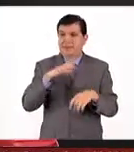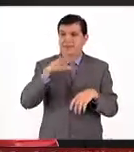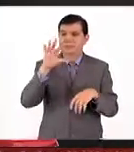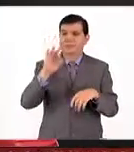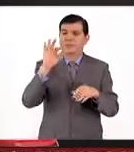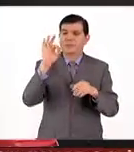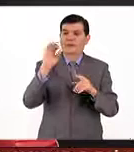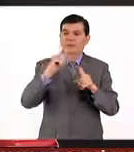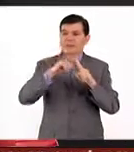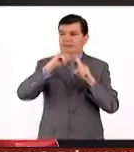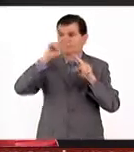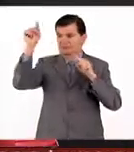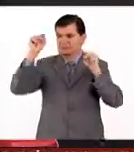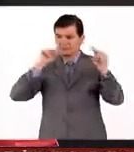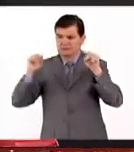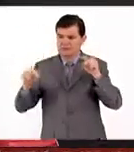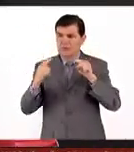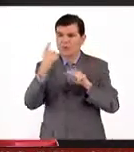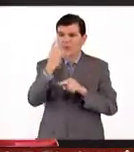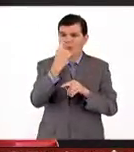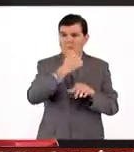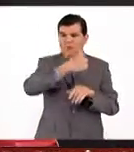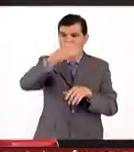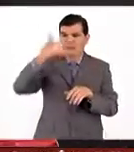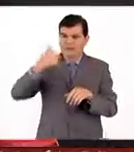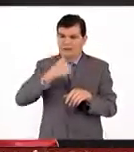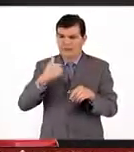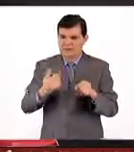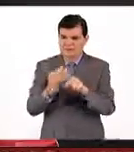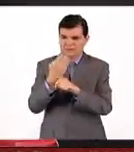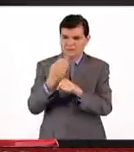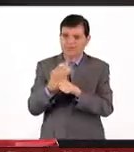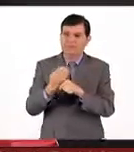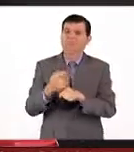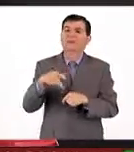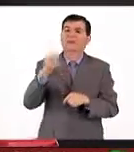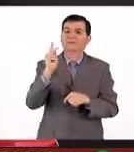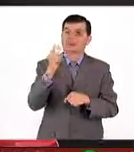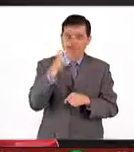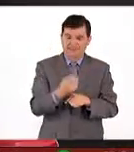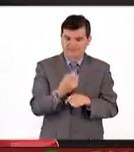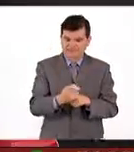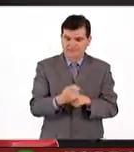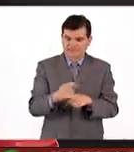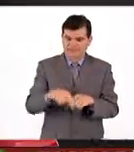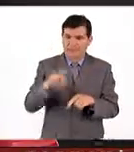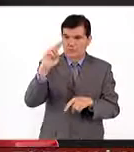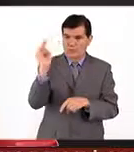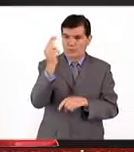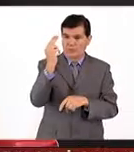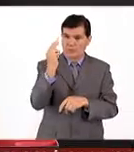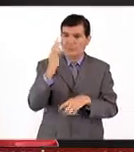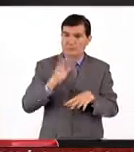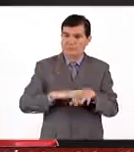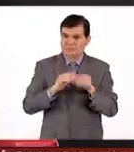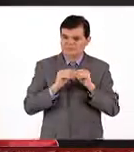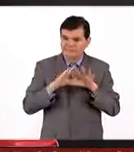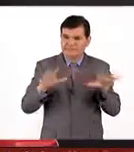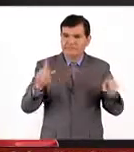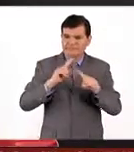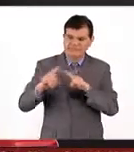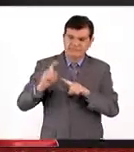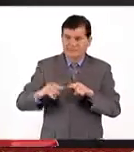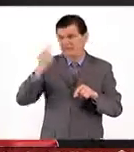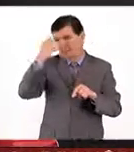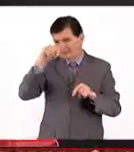40 jardines botánicos, casi un jardín botánico en cada estado, ¿sí? Pero es el jardín botánico de la UNAM el que ha desarrollado muchas